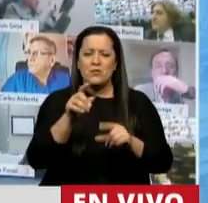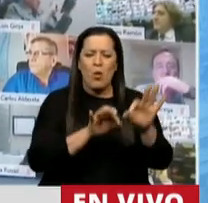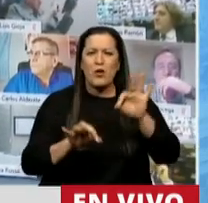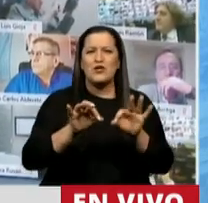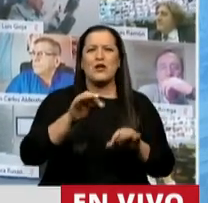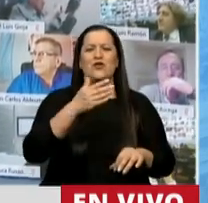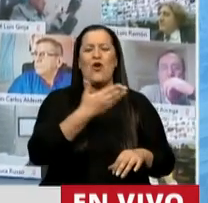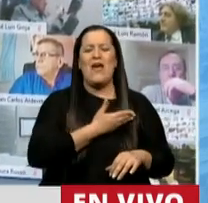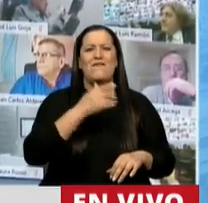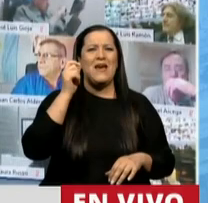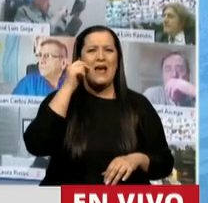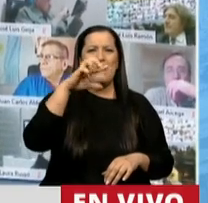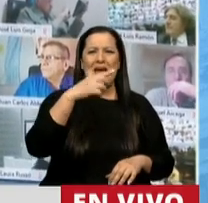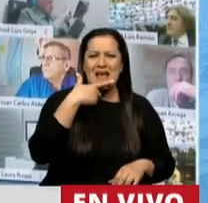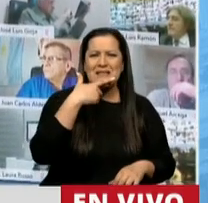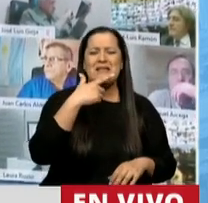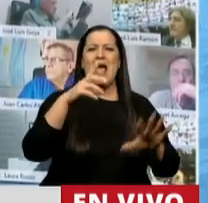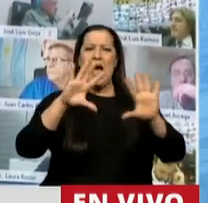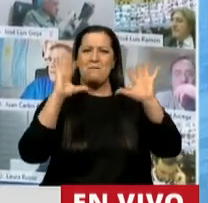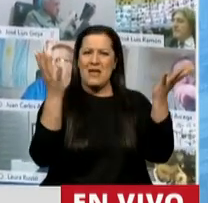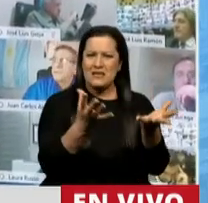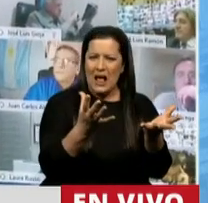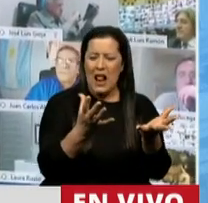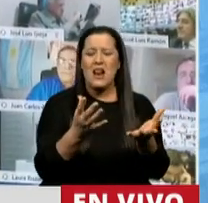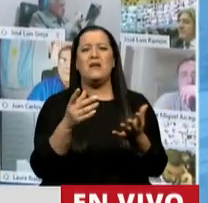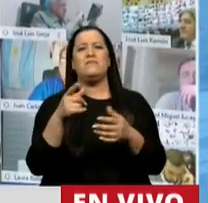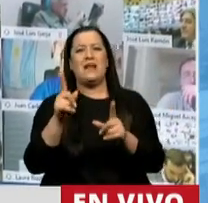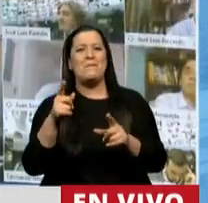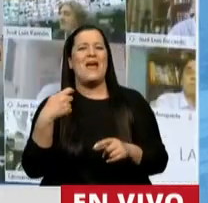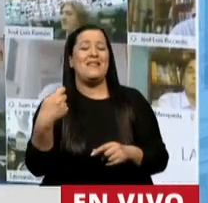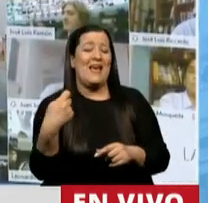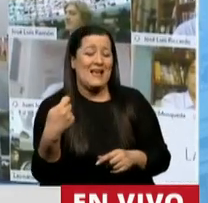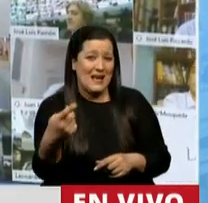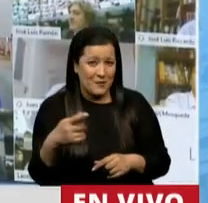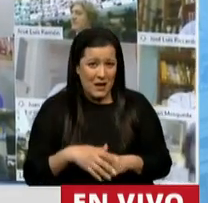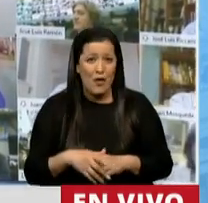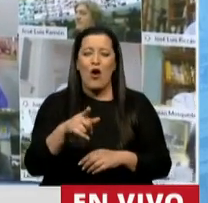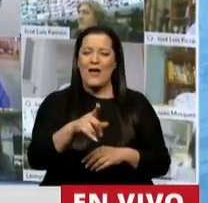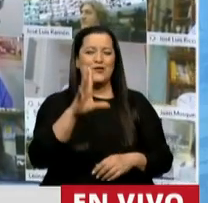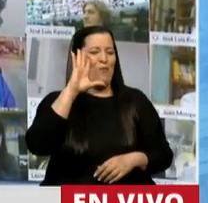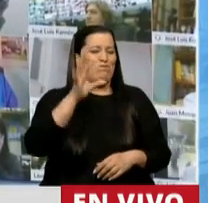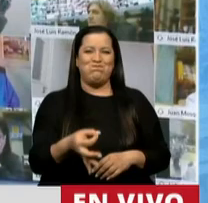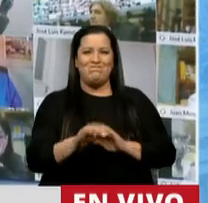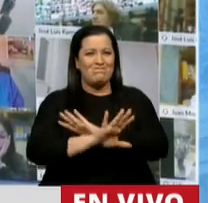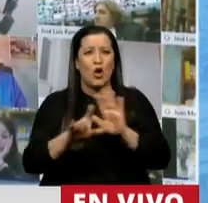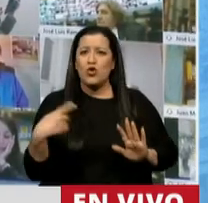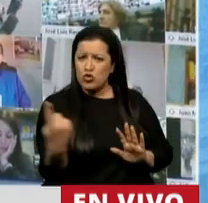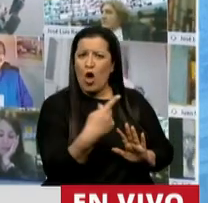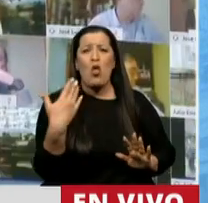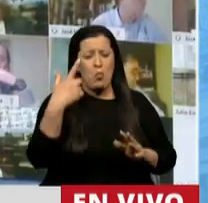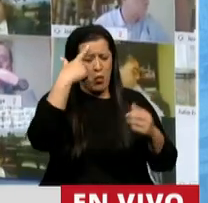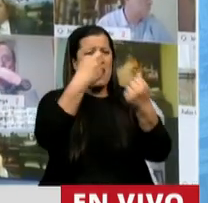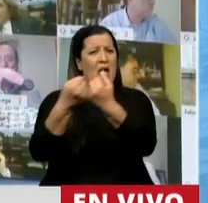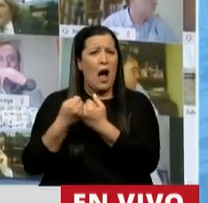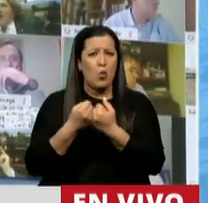del FGS como en el tema ambiental. Y como en este punto, creo que demuestra que en democracia nos podemos poner de acuerdo